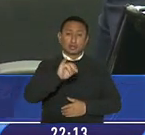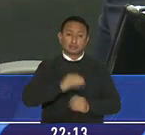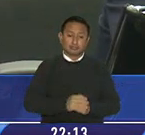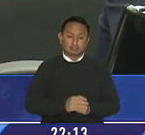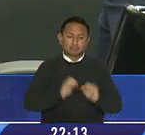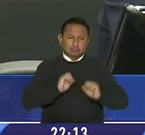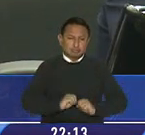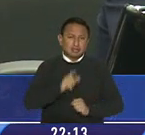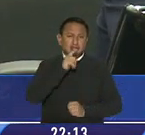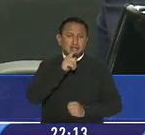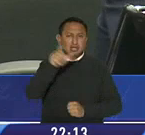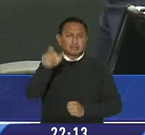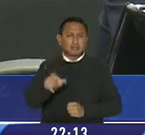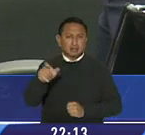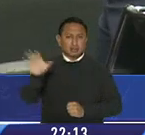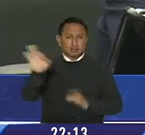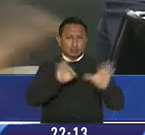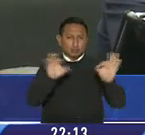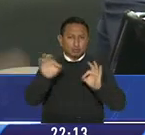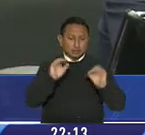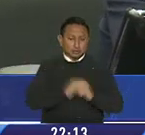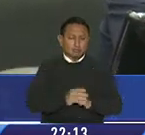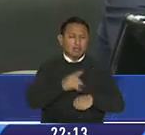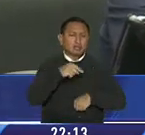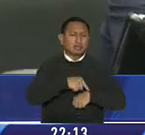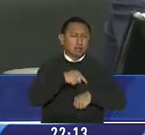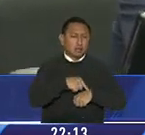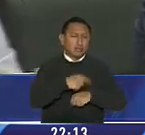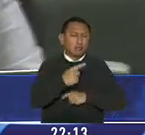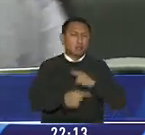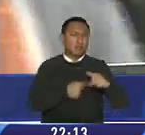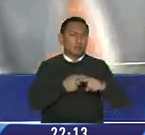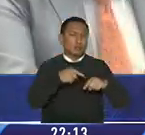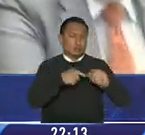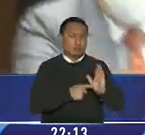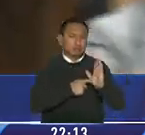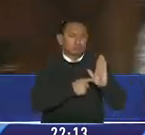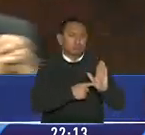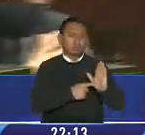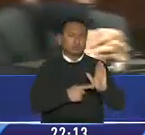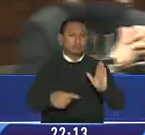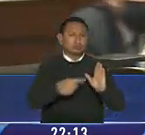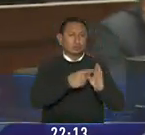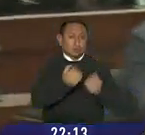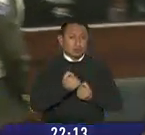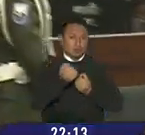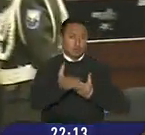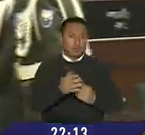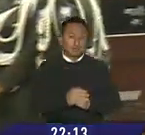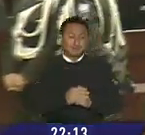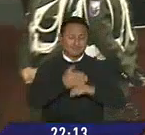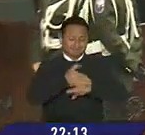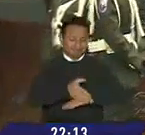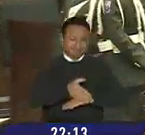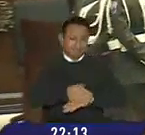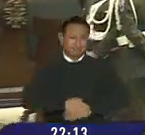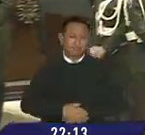Conozca quiénes la conforman y el tiempo en que deberán presentar un informe más adelante.